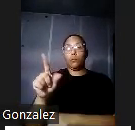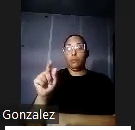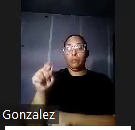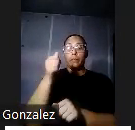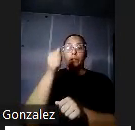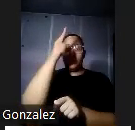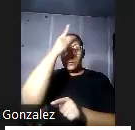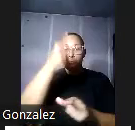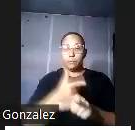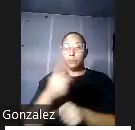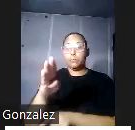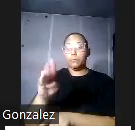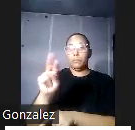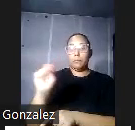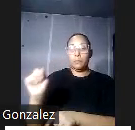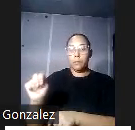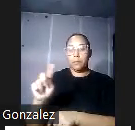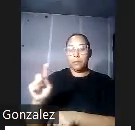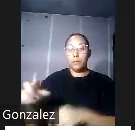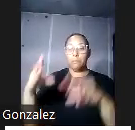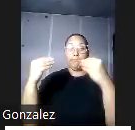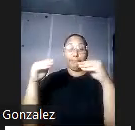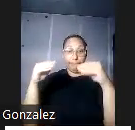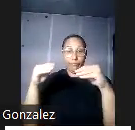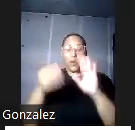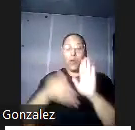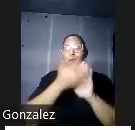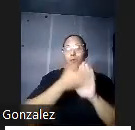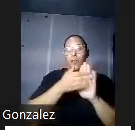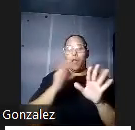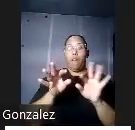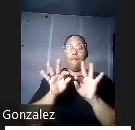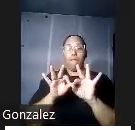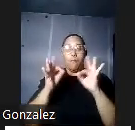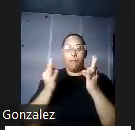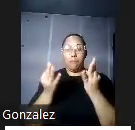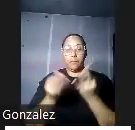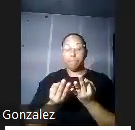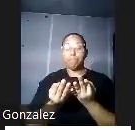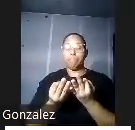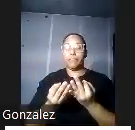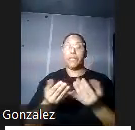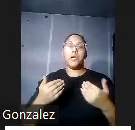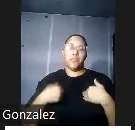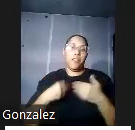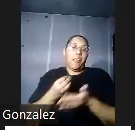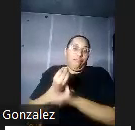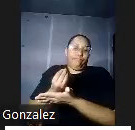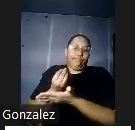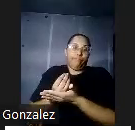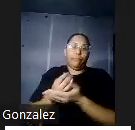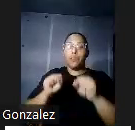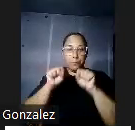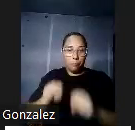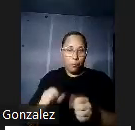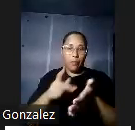vendieron este proyecto de desarrollo a familias locales alineradas y nuevas familias estadounidenses que comenzaron a vivir en San